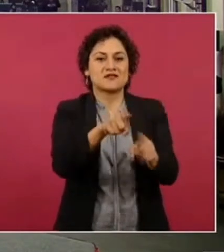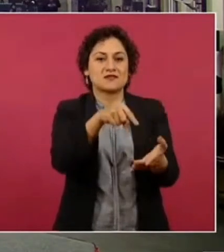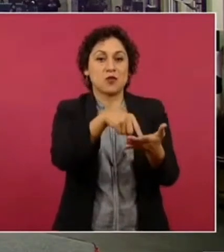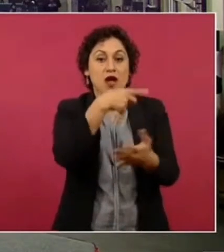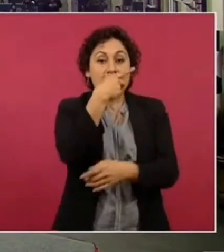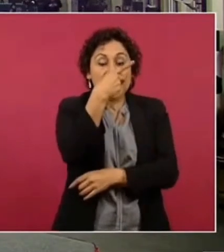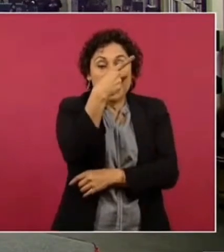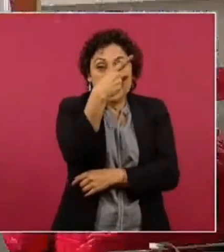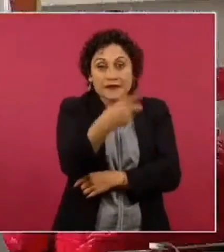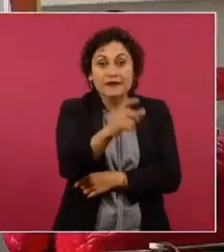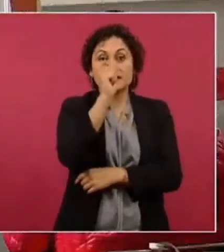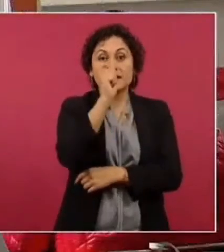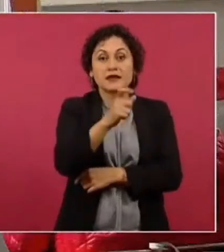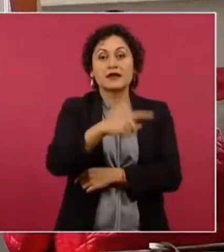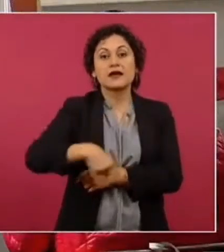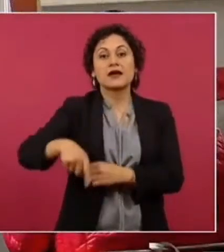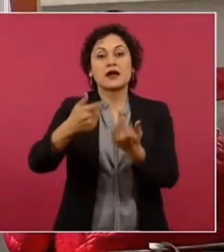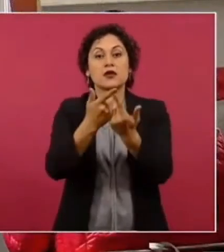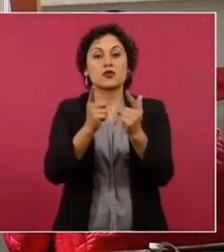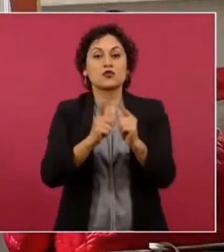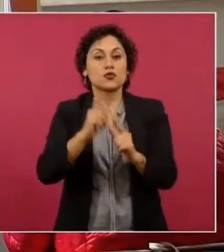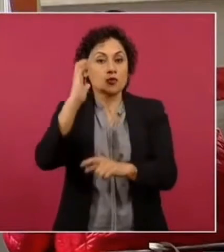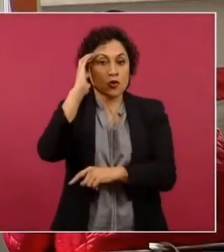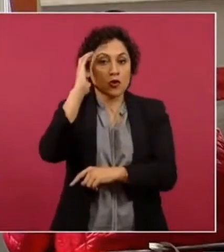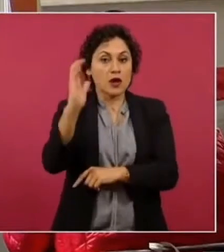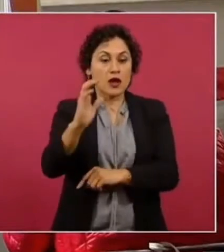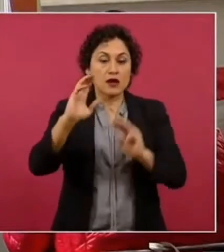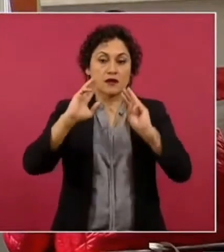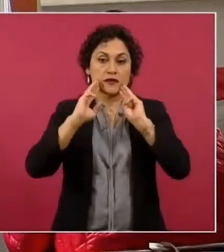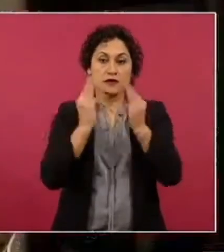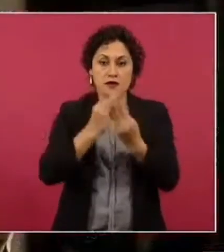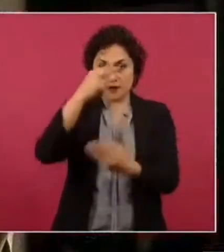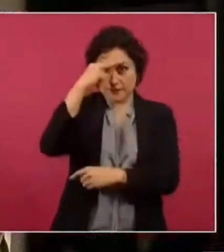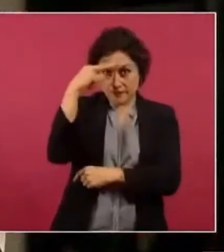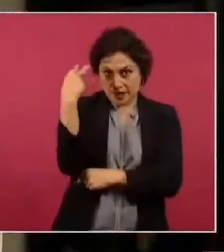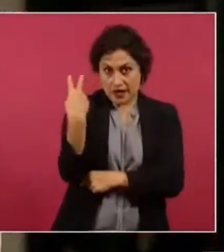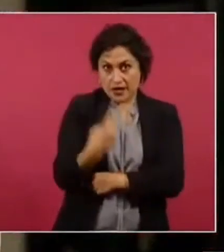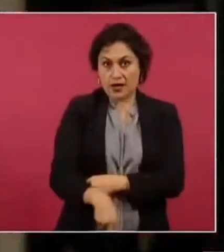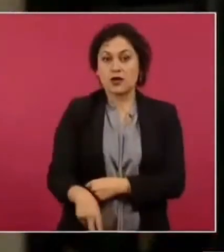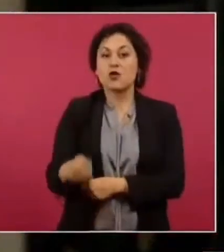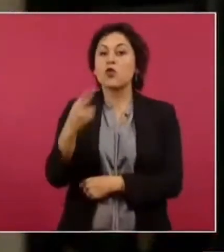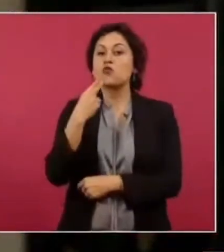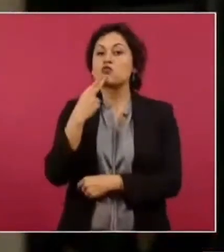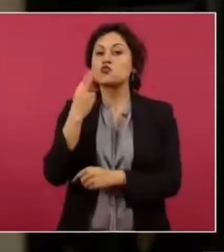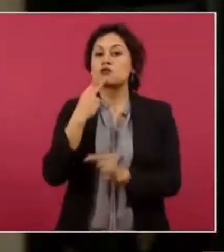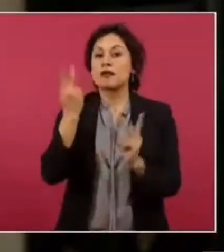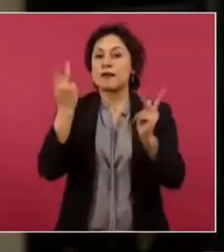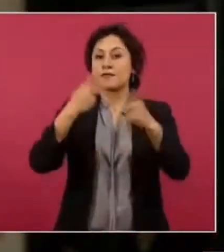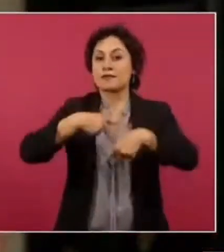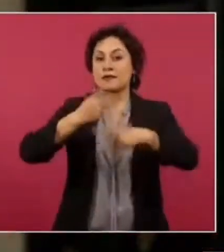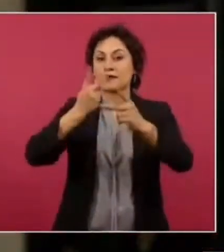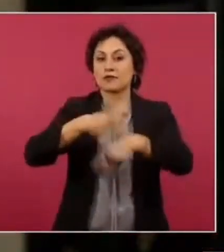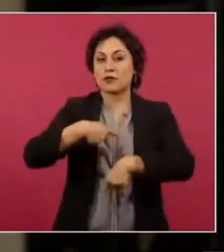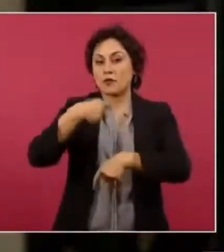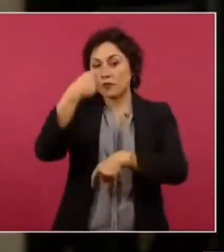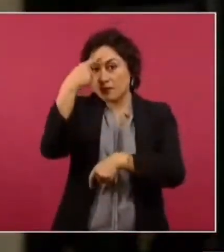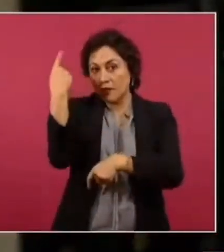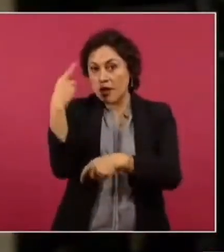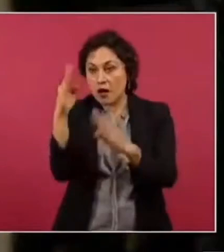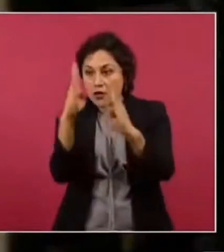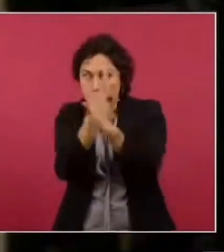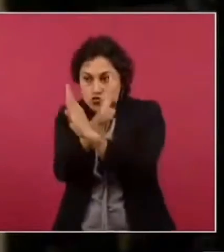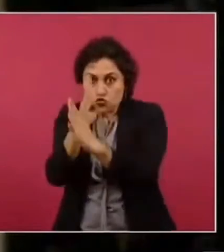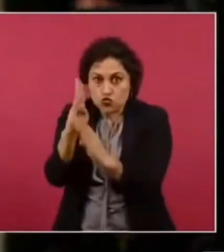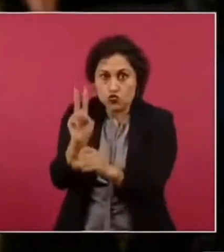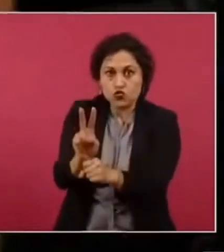que es el TikTok y que pensaban que bueno que era una red para espiar y que además la utilizaban los